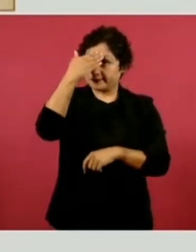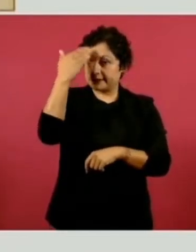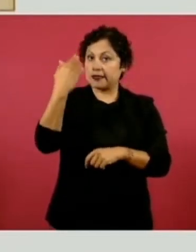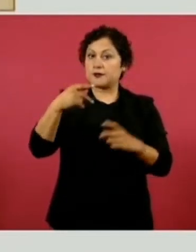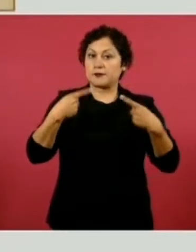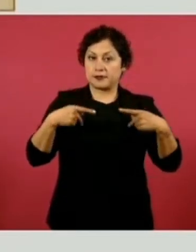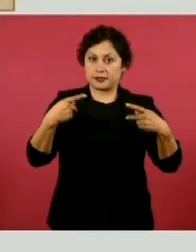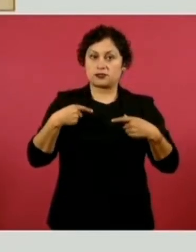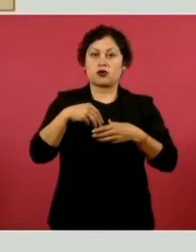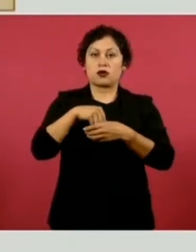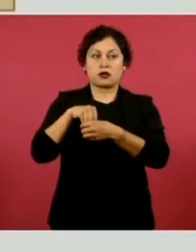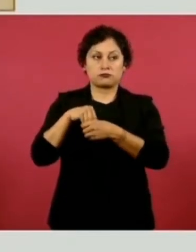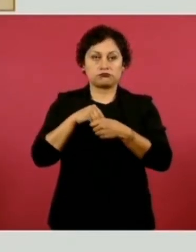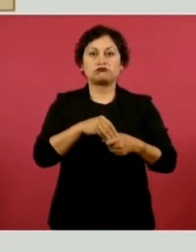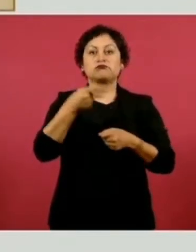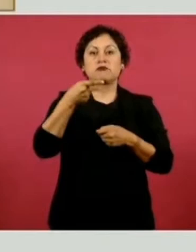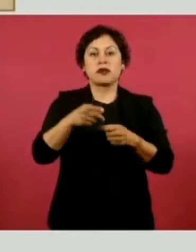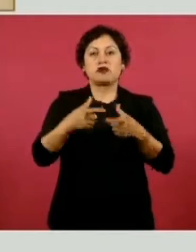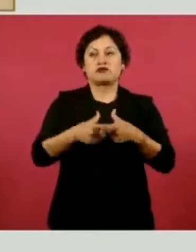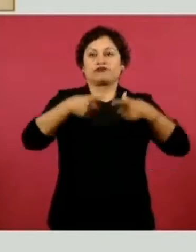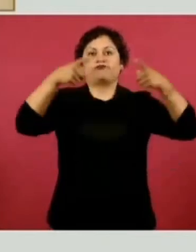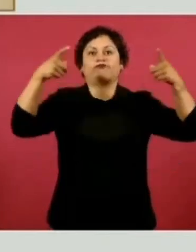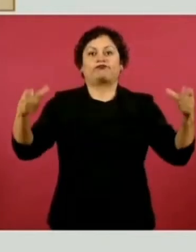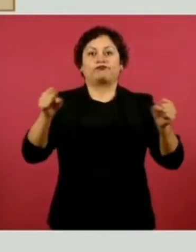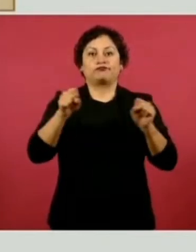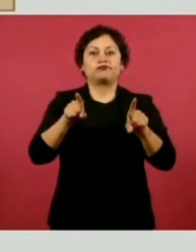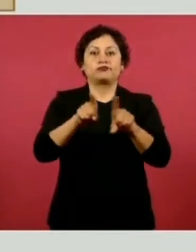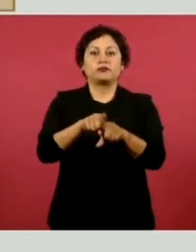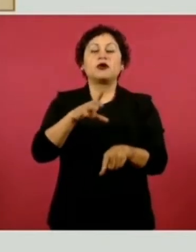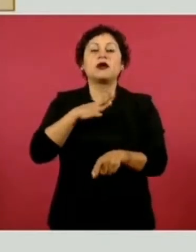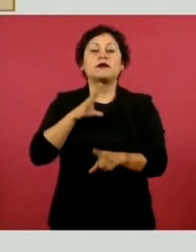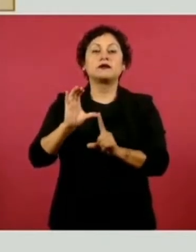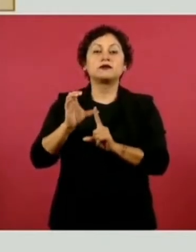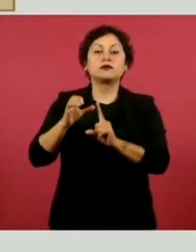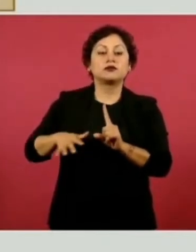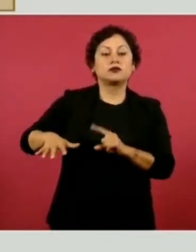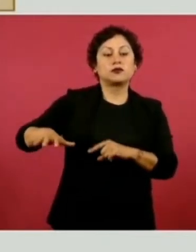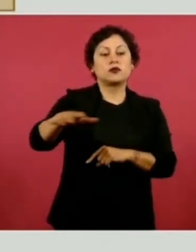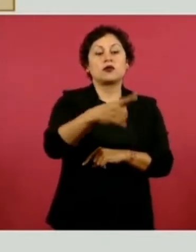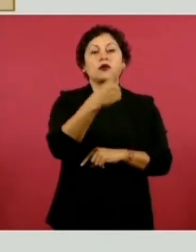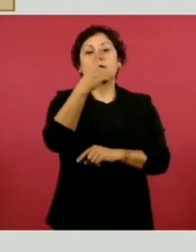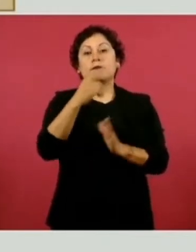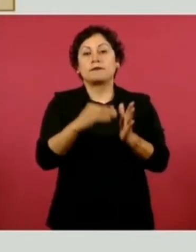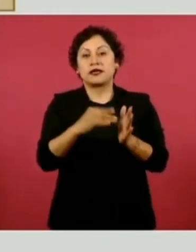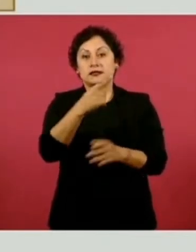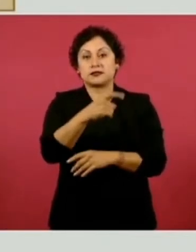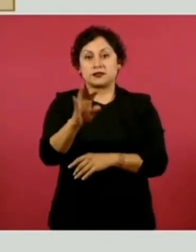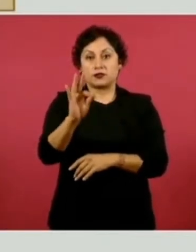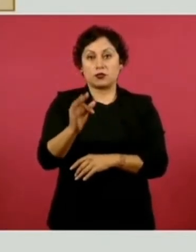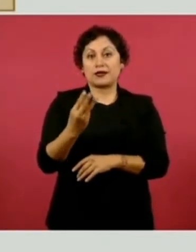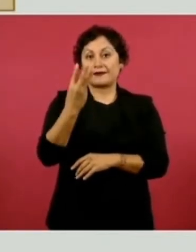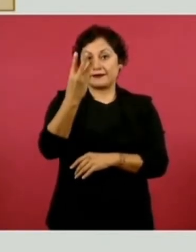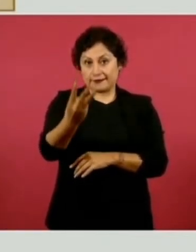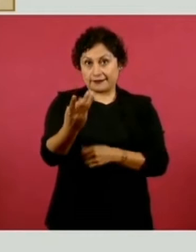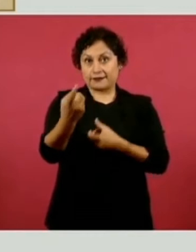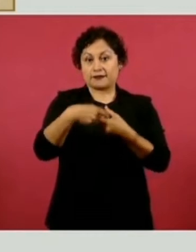dispersión poblacional, hay mil 143 comités de la clínica es nuestra que ya están ejerciendo